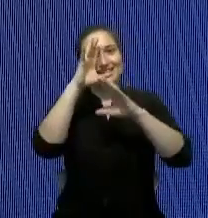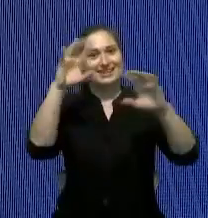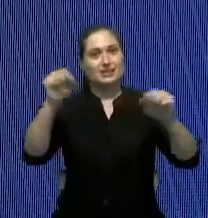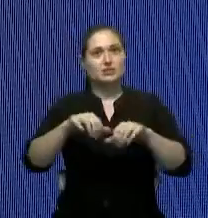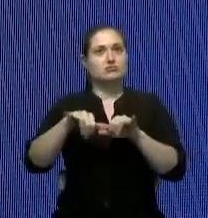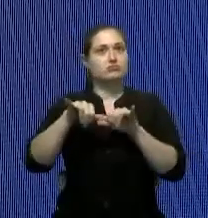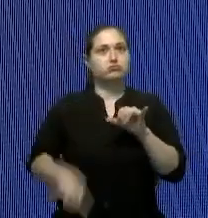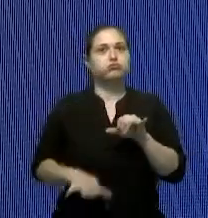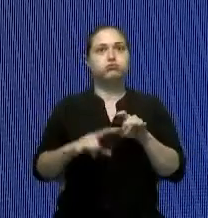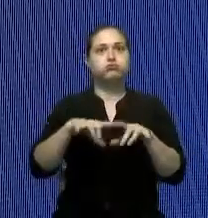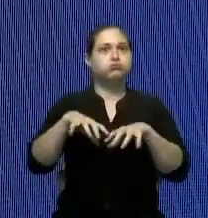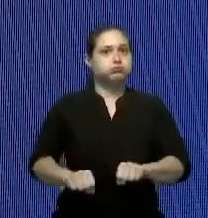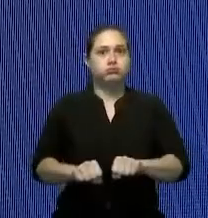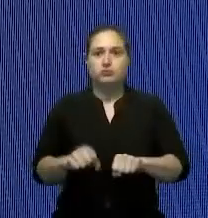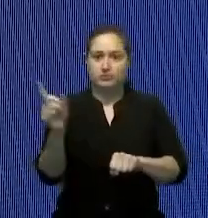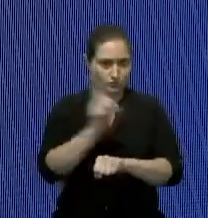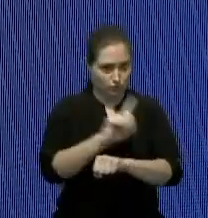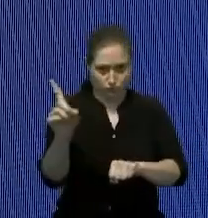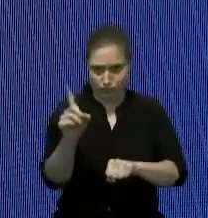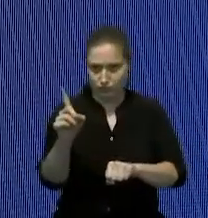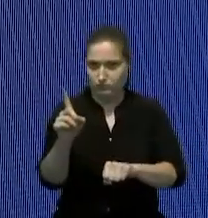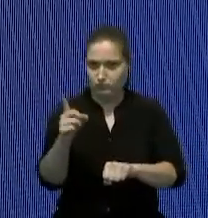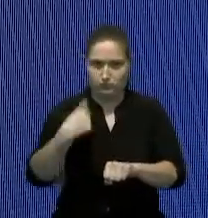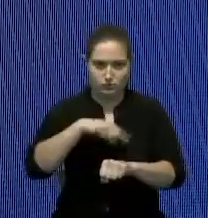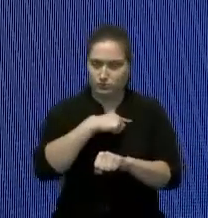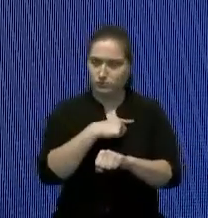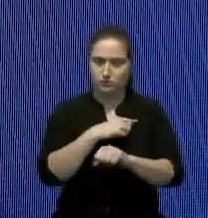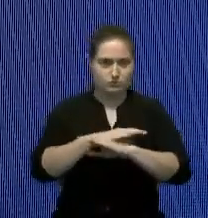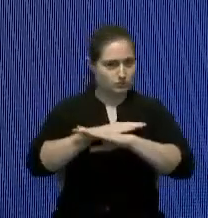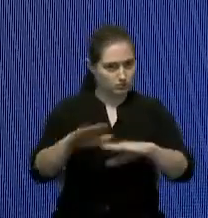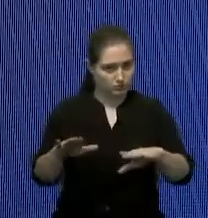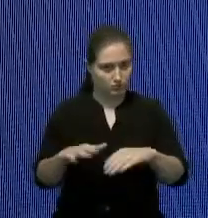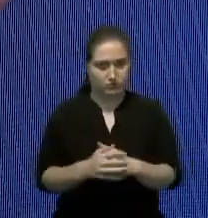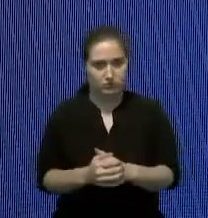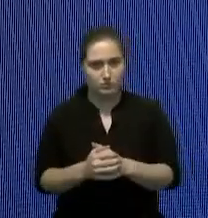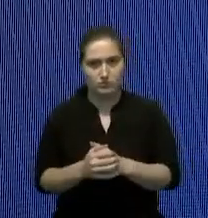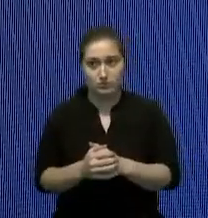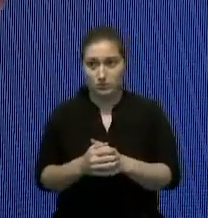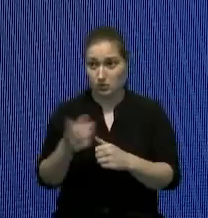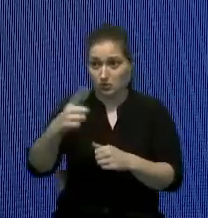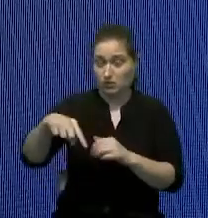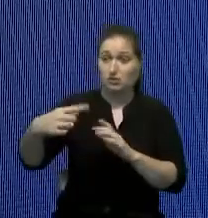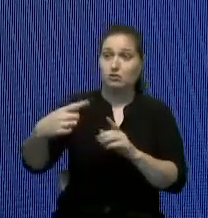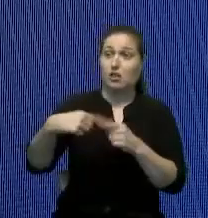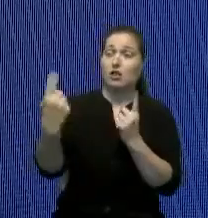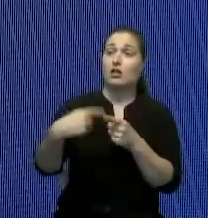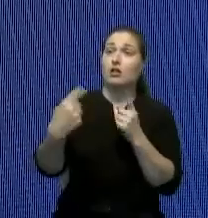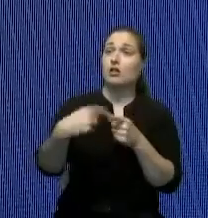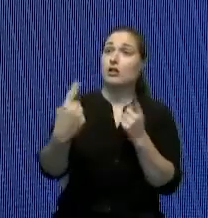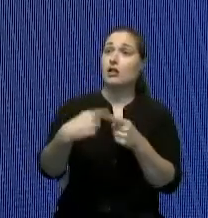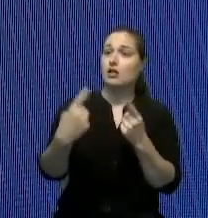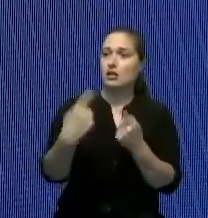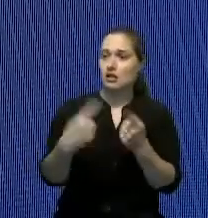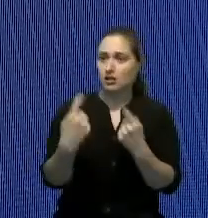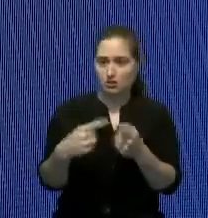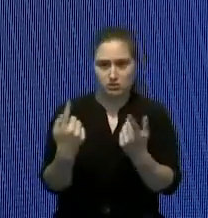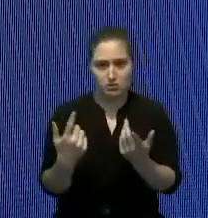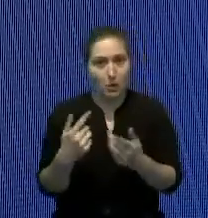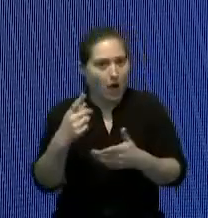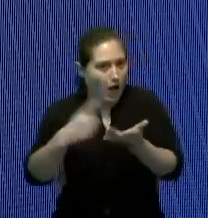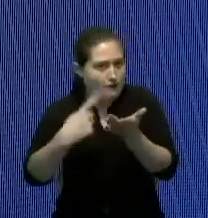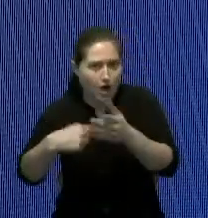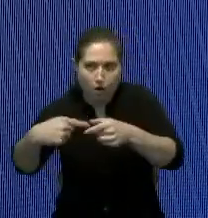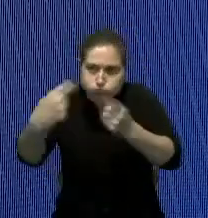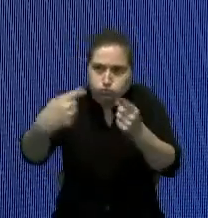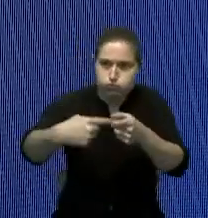esta mayoría tampoco pueda hacerlo entonces bueno opónganse siempre eso es bueno a algunos temas sería bueno también que con la